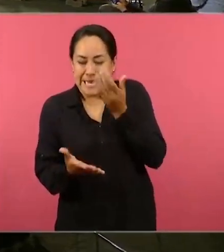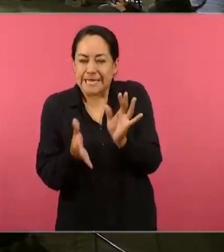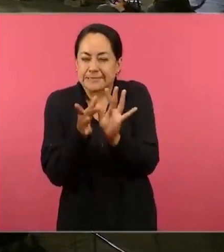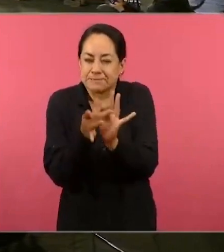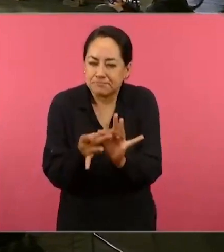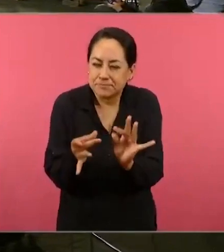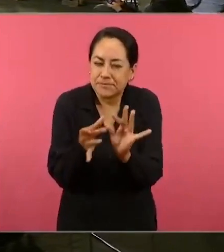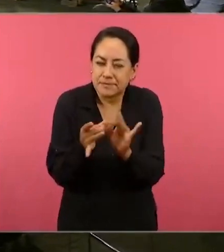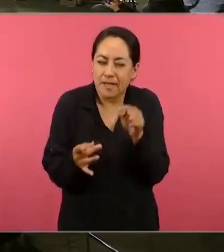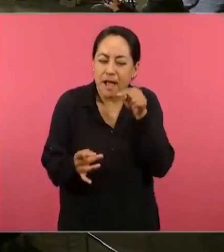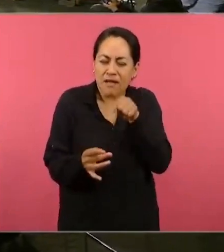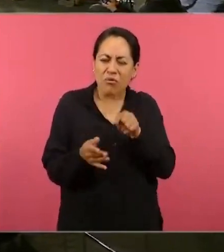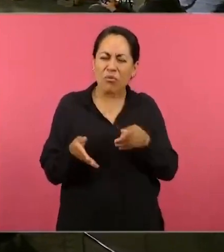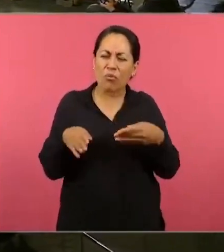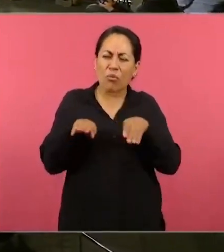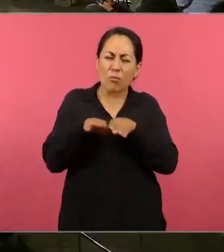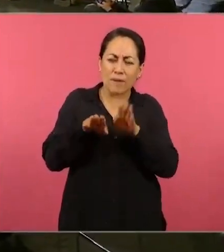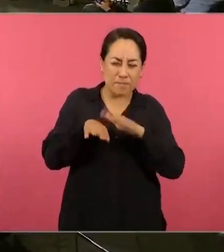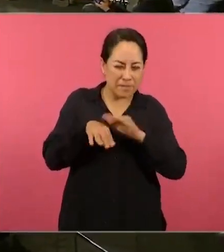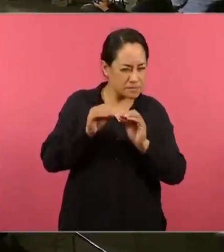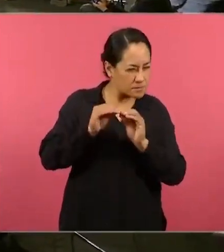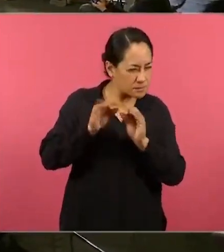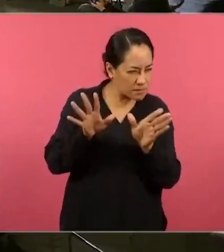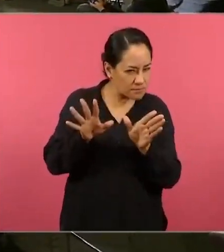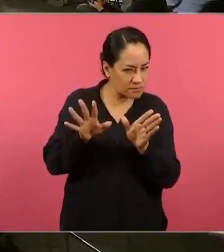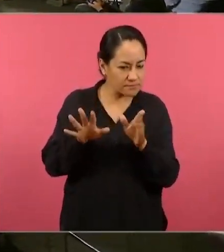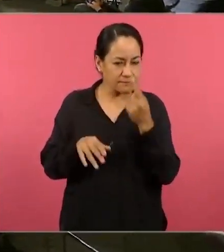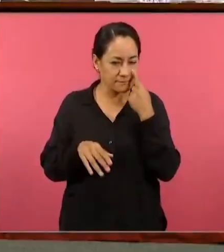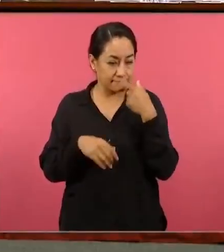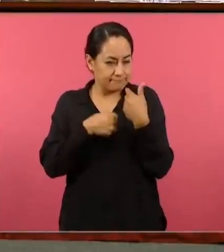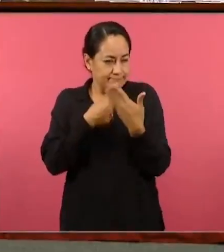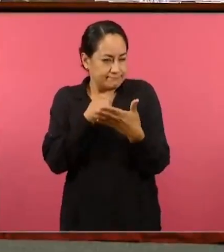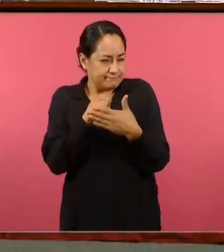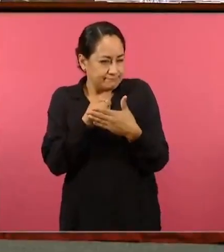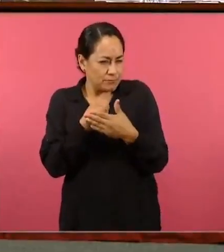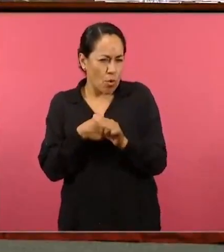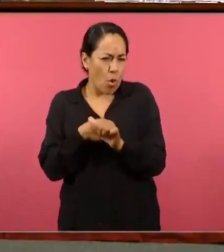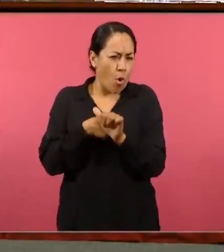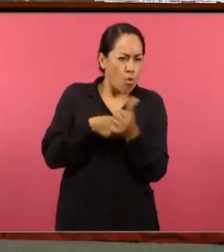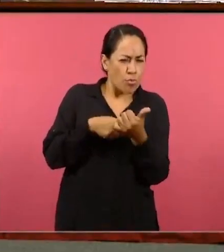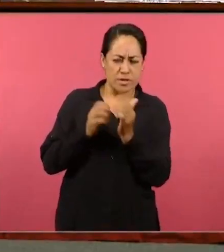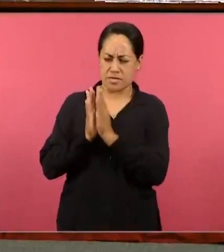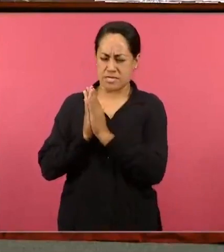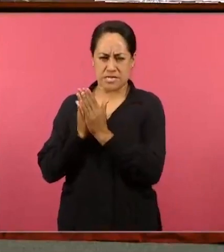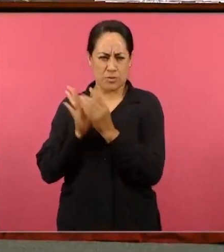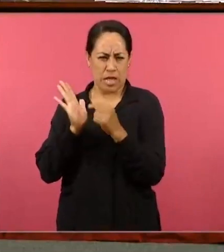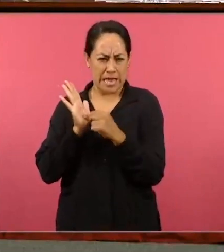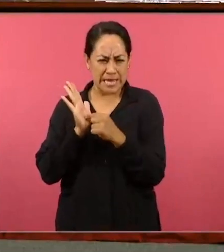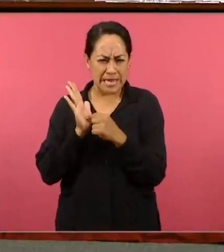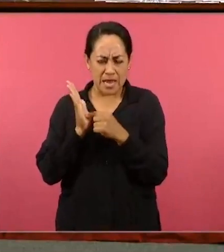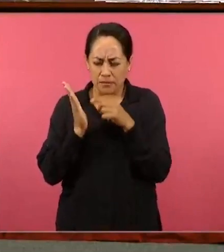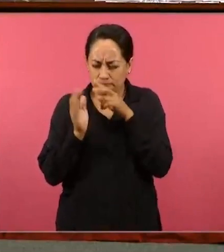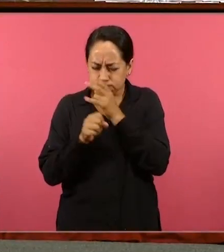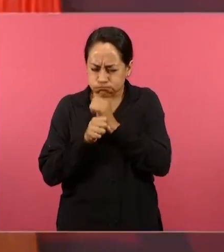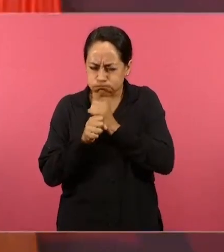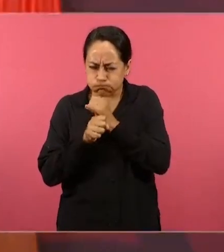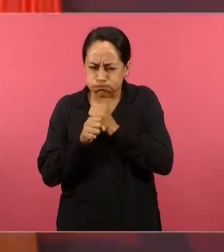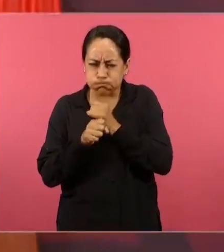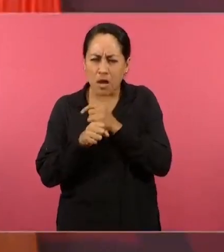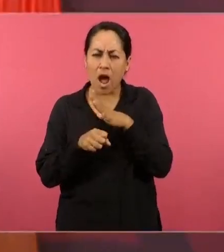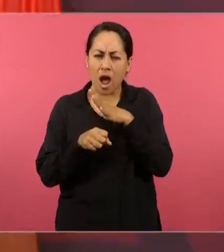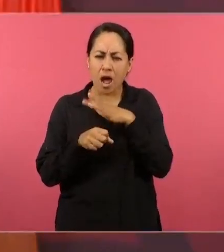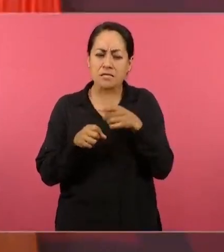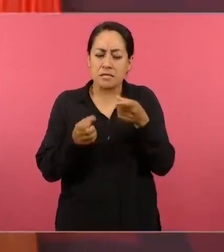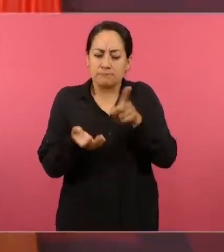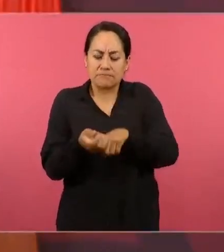junto con la que sigue, favor, hacia la parte de los libros que podemos estudiar dentro de nuestra aula. Y